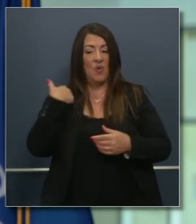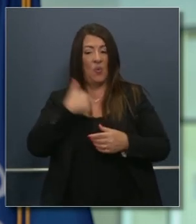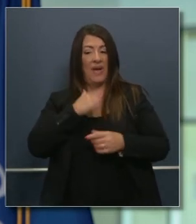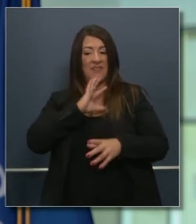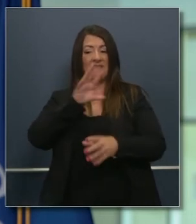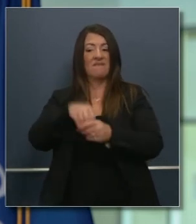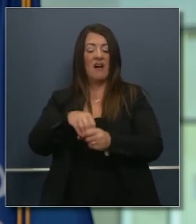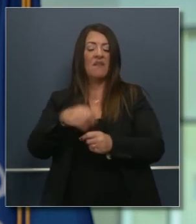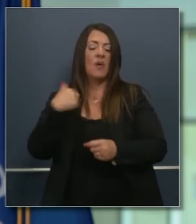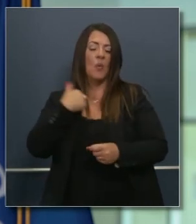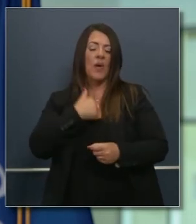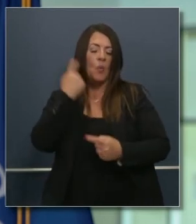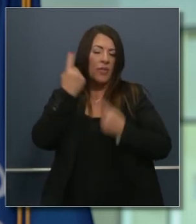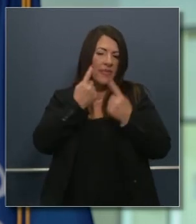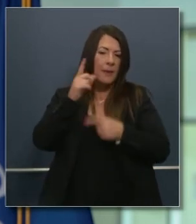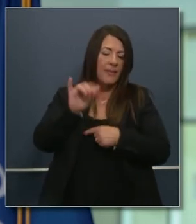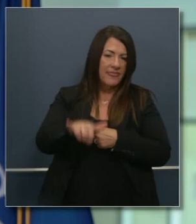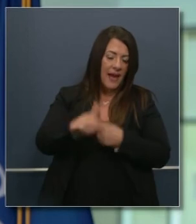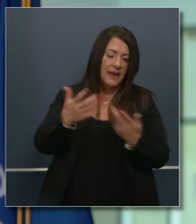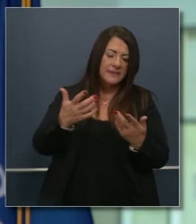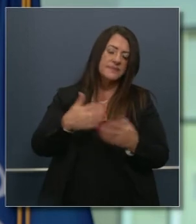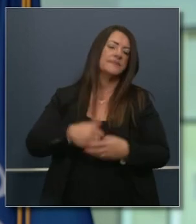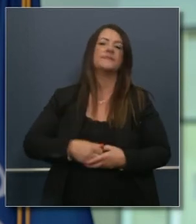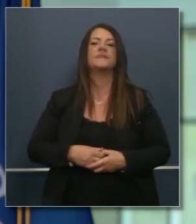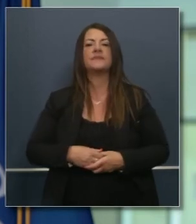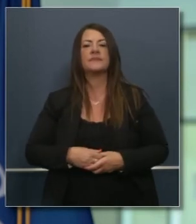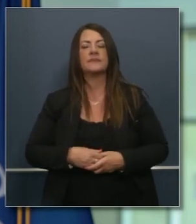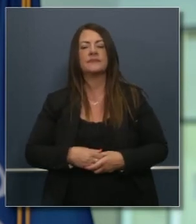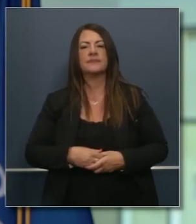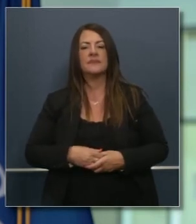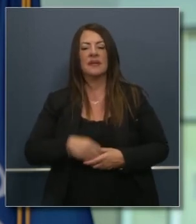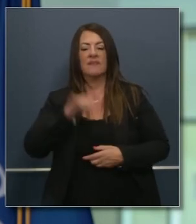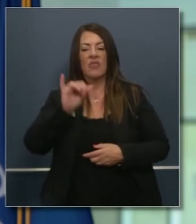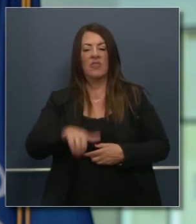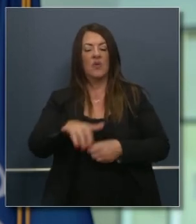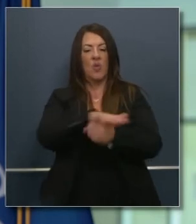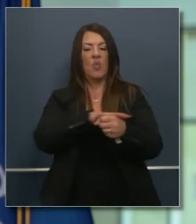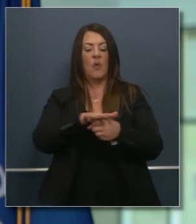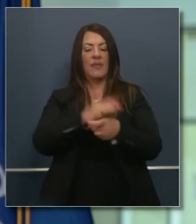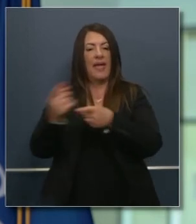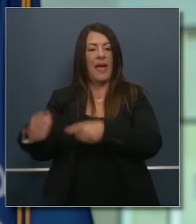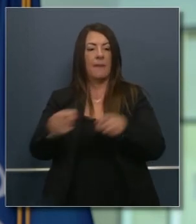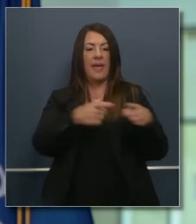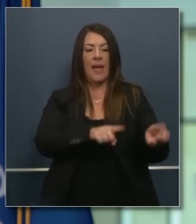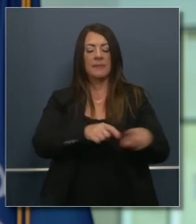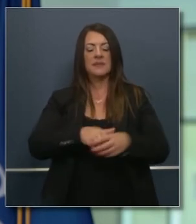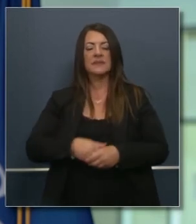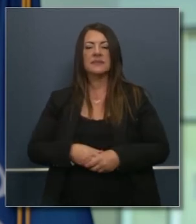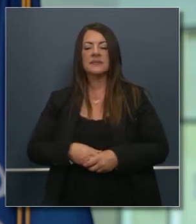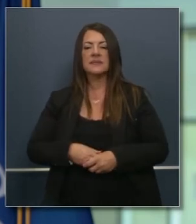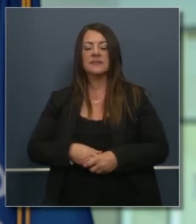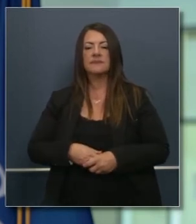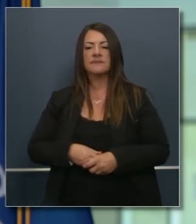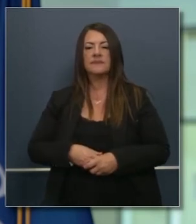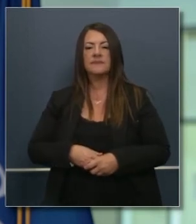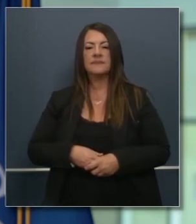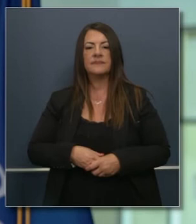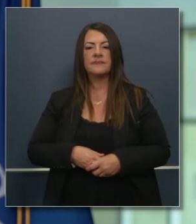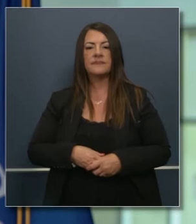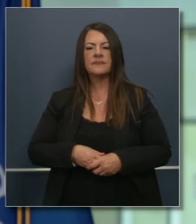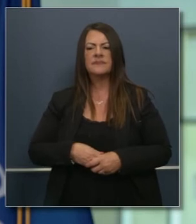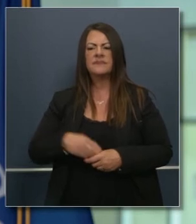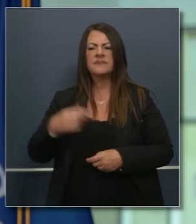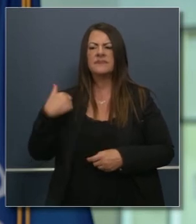involucrará depende de si sea necesario ya veremos qué pasará no sé en estos instantes los gobernadores tal vez señalan algo